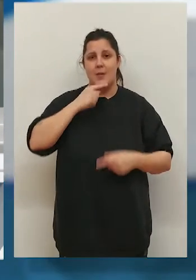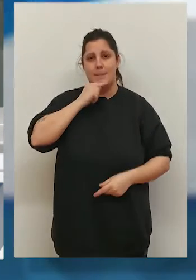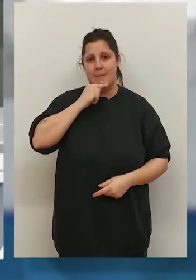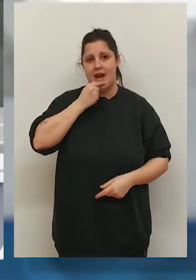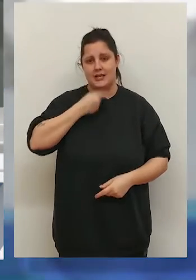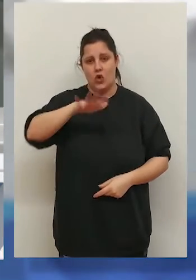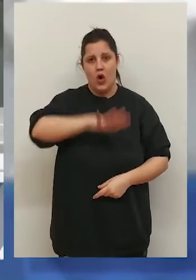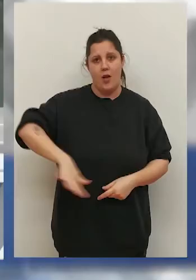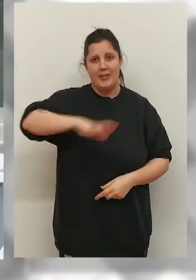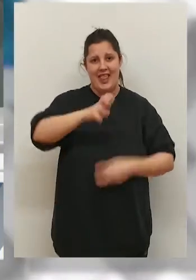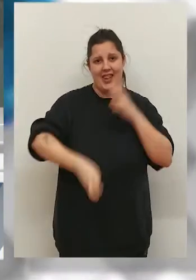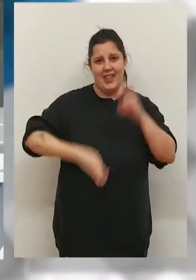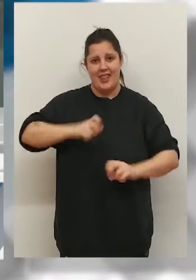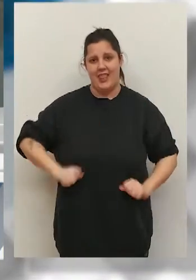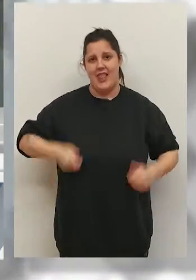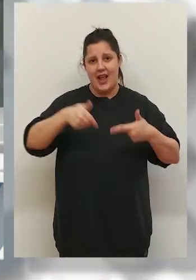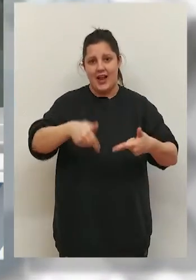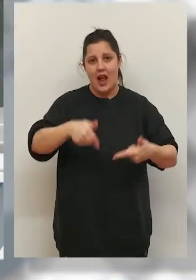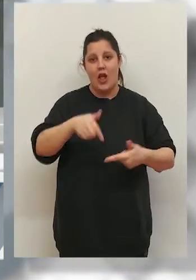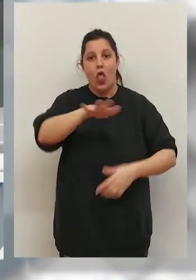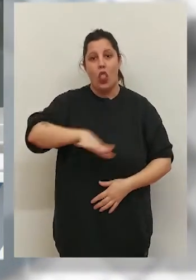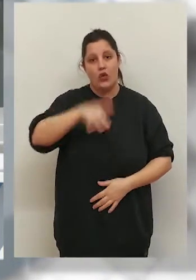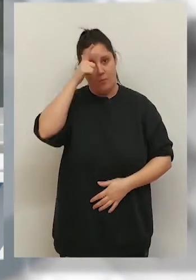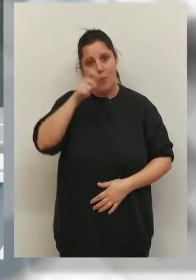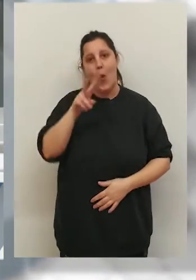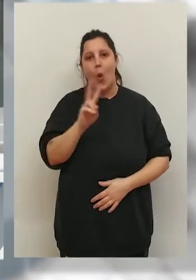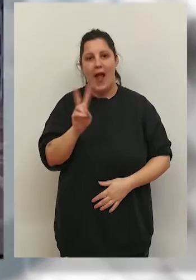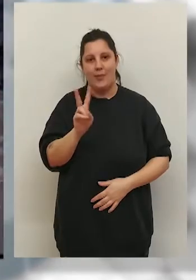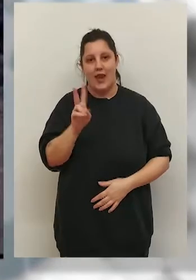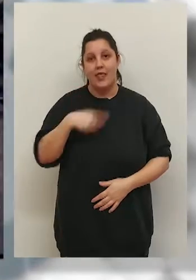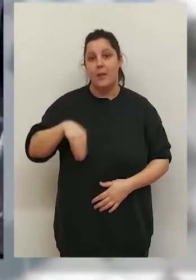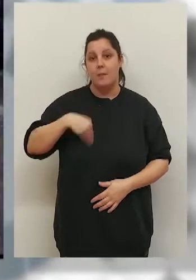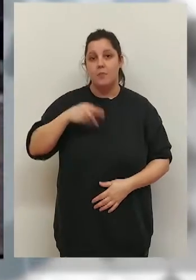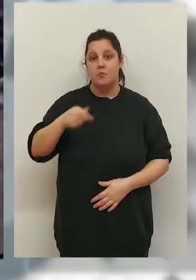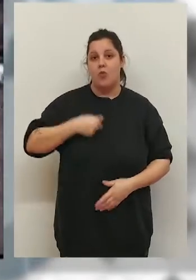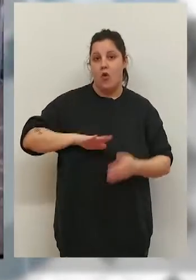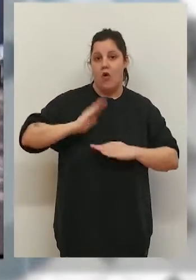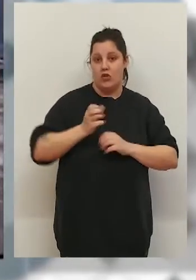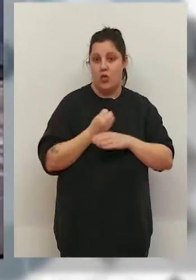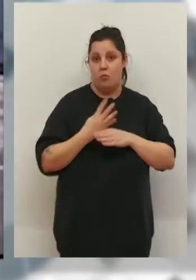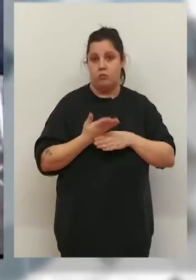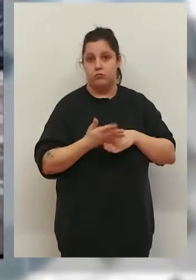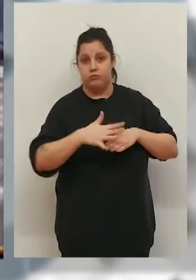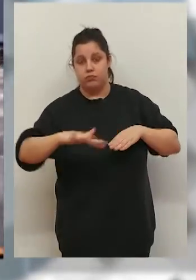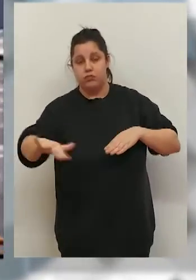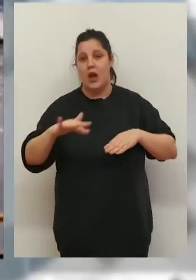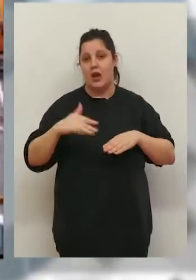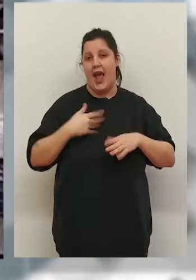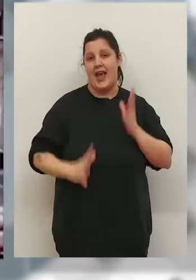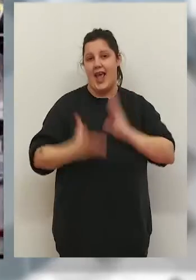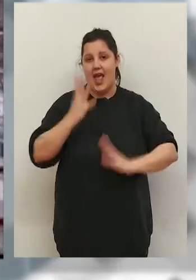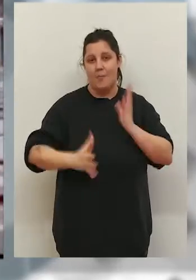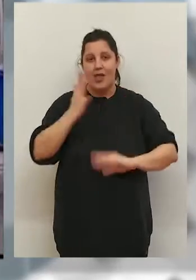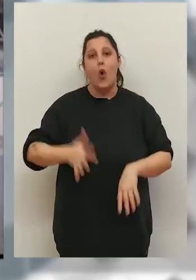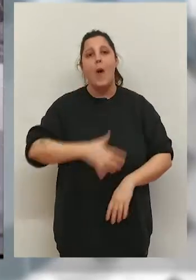incendio que se ha originado esta madrugada en una planta de reciclaje situada en Valverde. El fuego ha afectado a una carpa de almacenaje de la que se ha